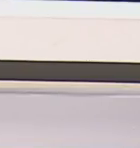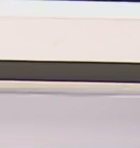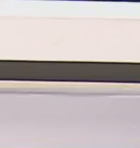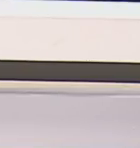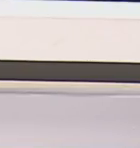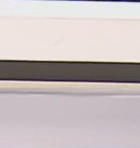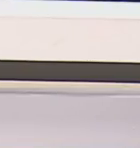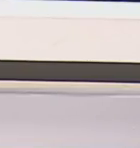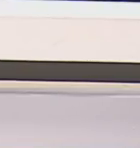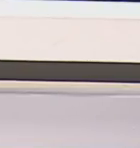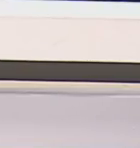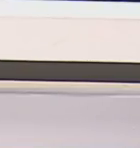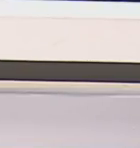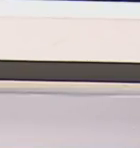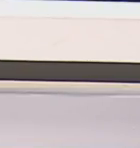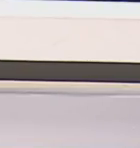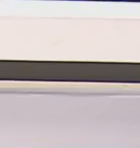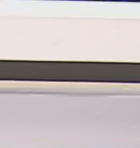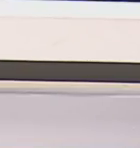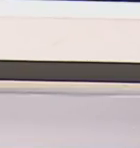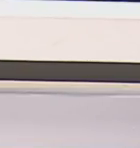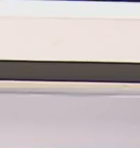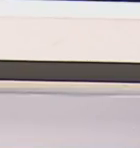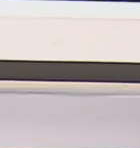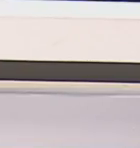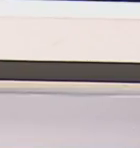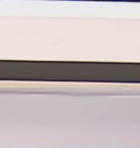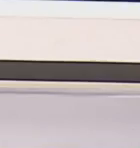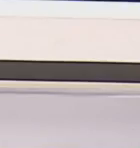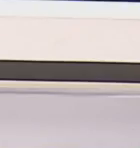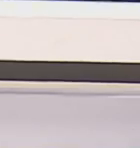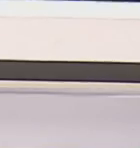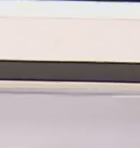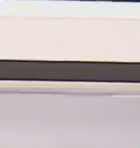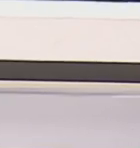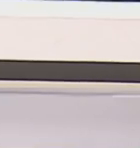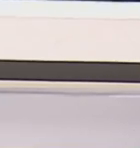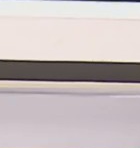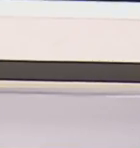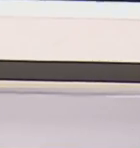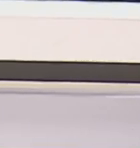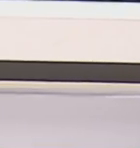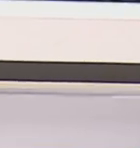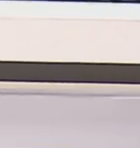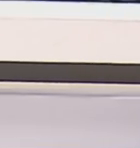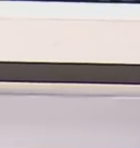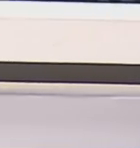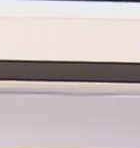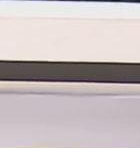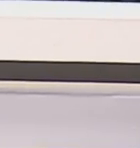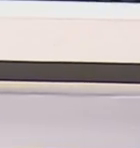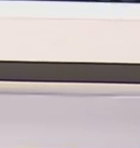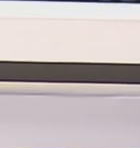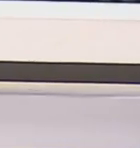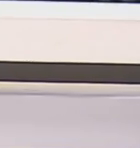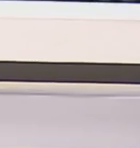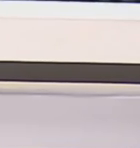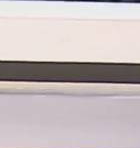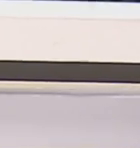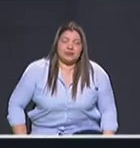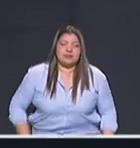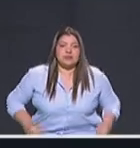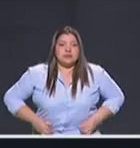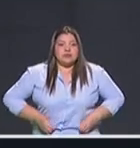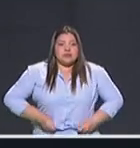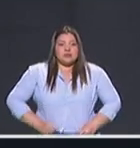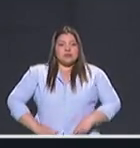Puntualmente, ¿cómo se van a llegar a los barrios para poder atacar esa criminalidad y evitar casos como el que usted pone, por ejemplo, de los niños que están ahí en el foco de la delincuencia? Para eso